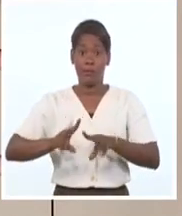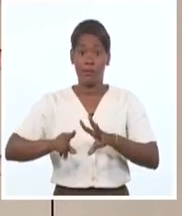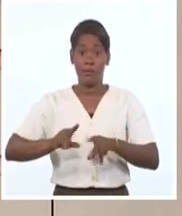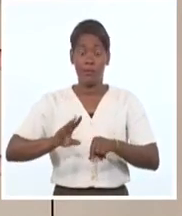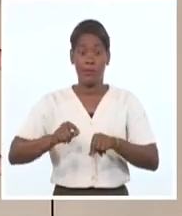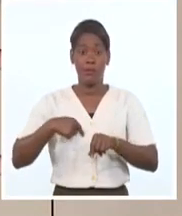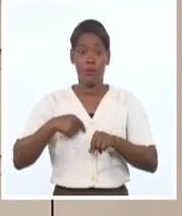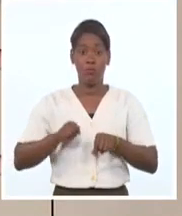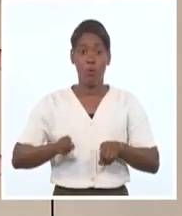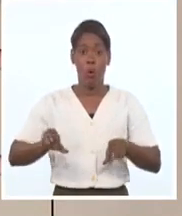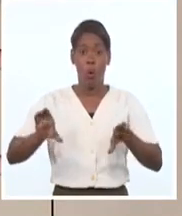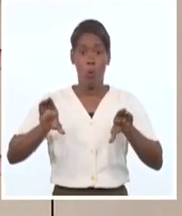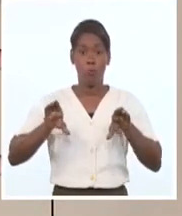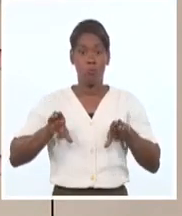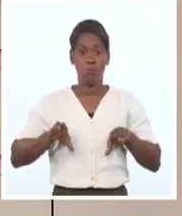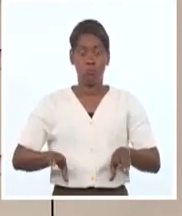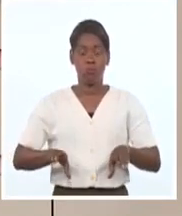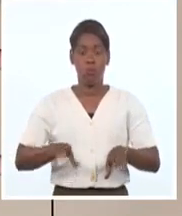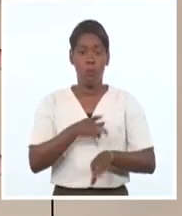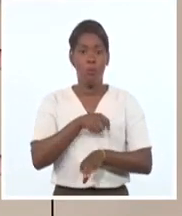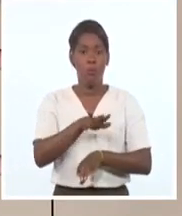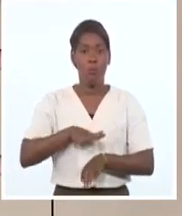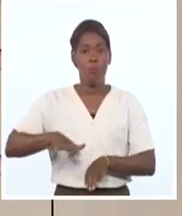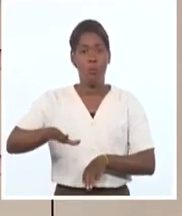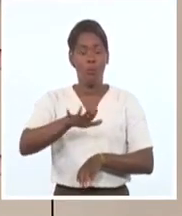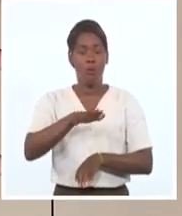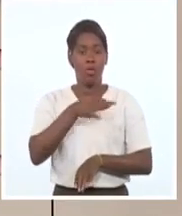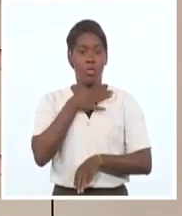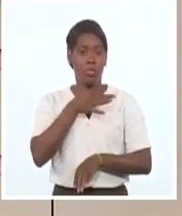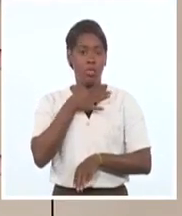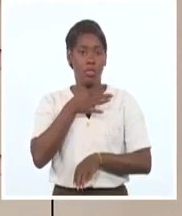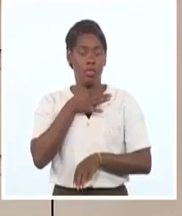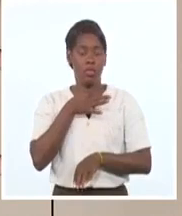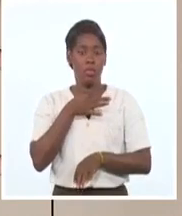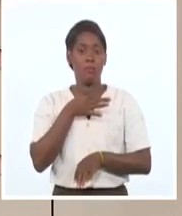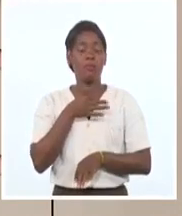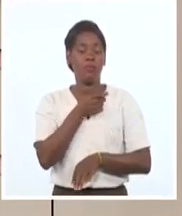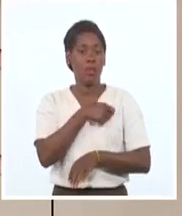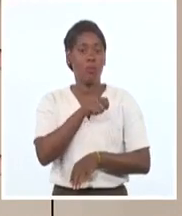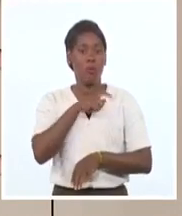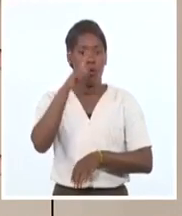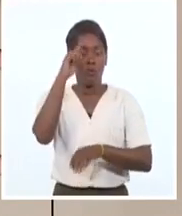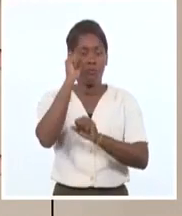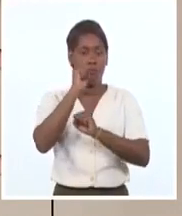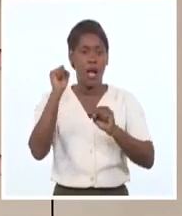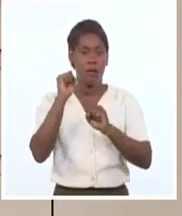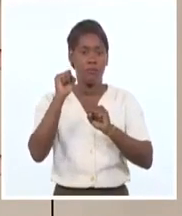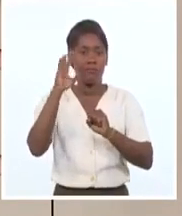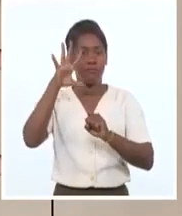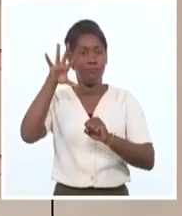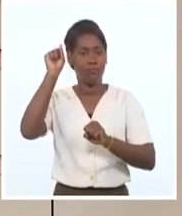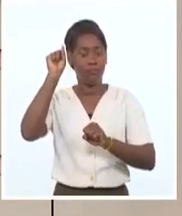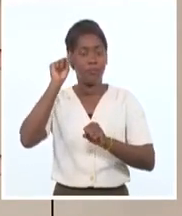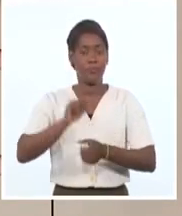en sus países de origen o pagar bajas cargas tributarias. El abogado de Piñera lo ha negado todo, en